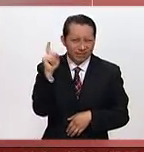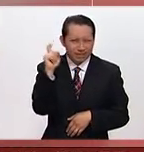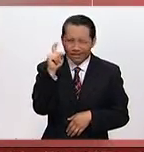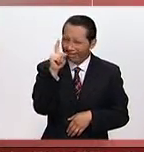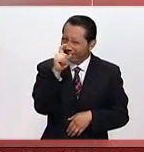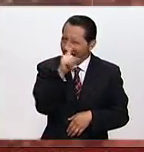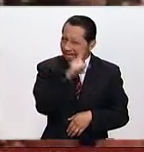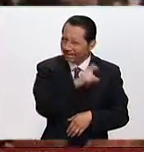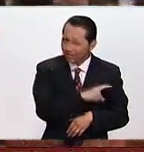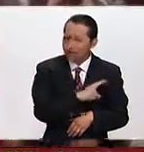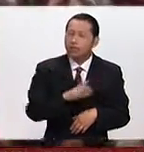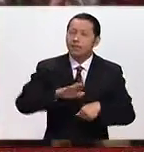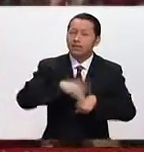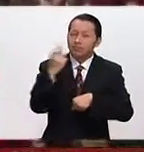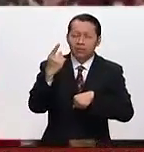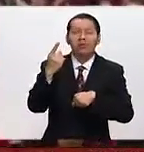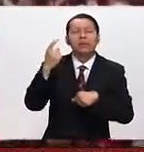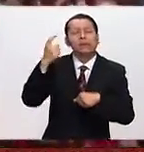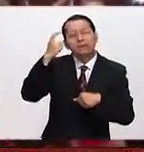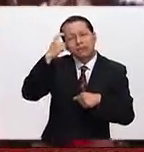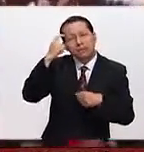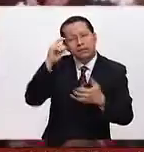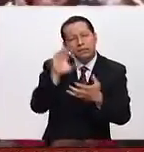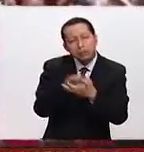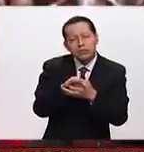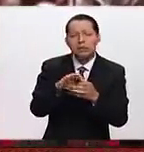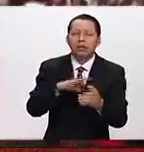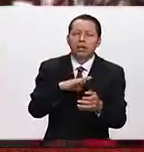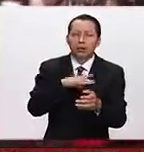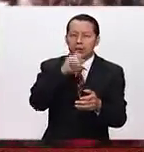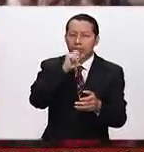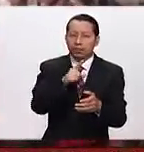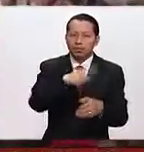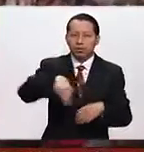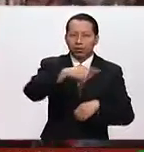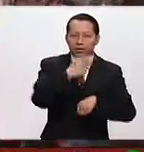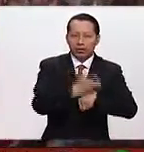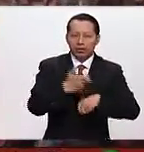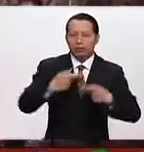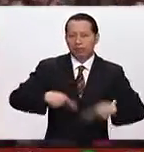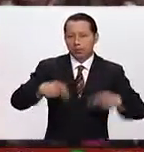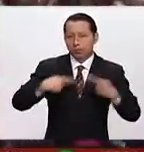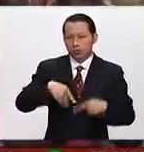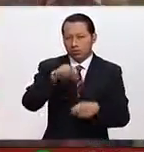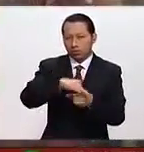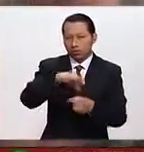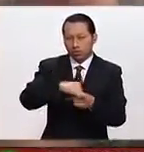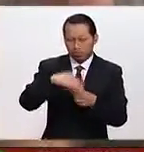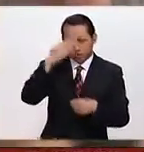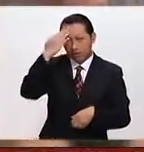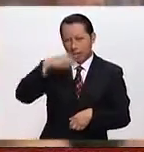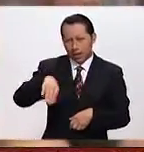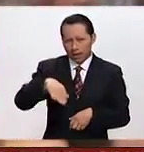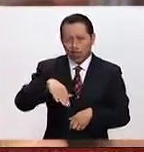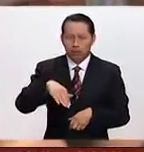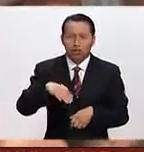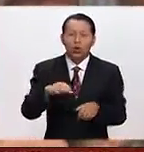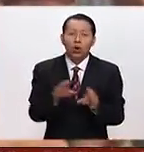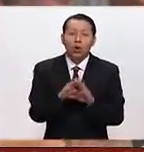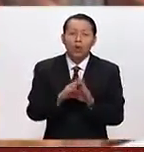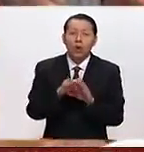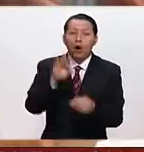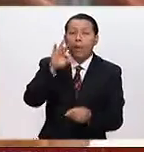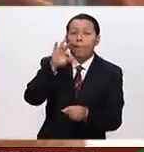que ser relacionado esto con la lógica del Colegio Electoral de los Estados Unidos. Como sabemos, en este país el